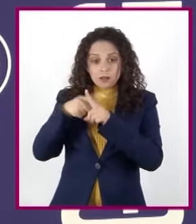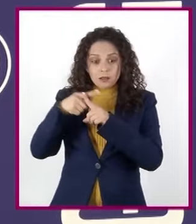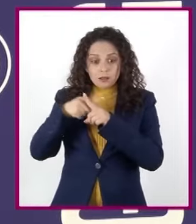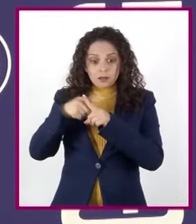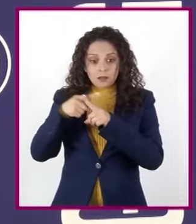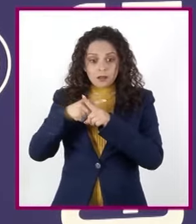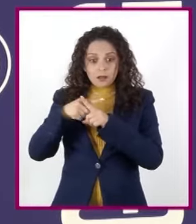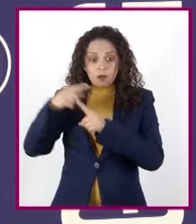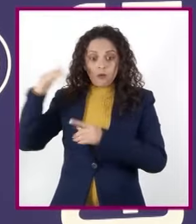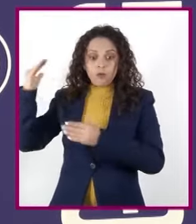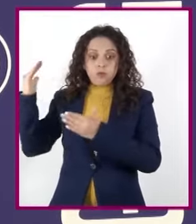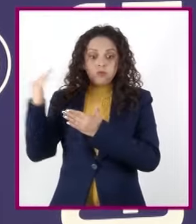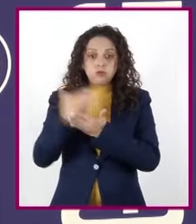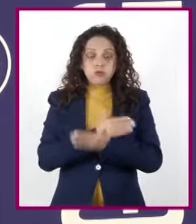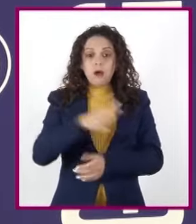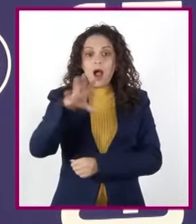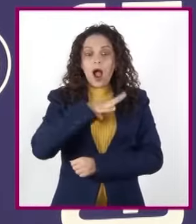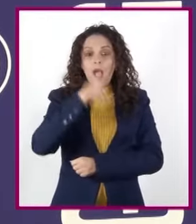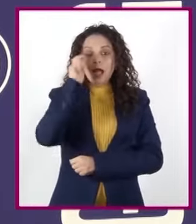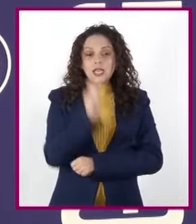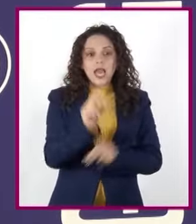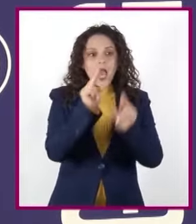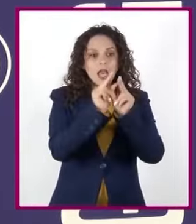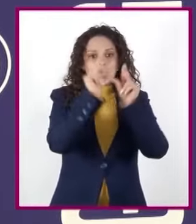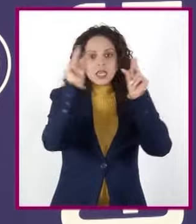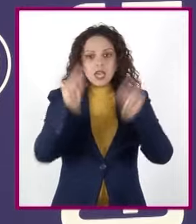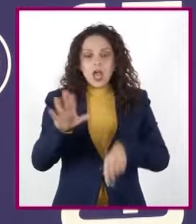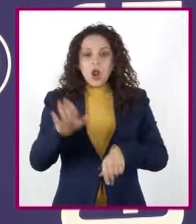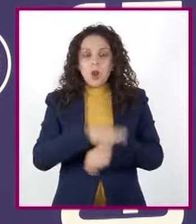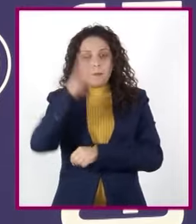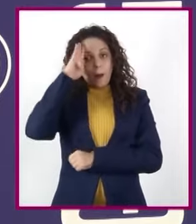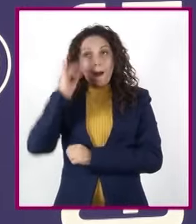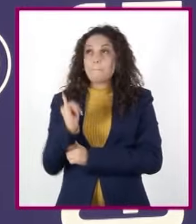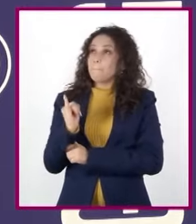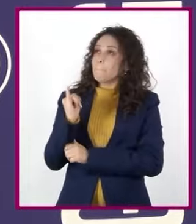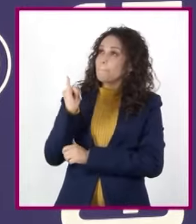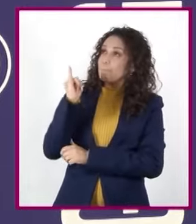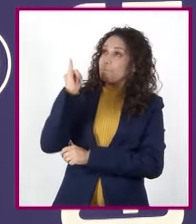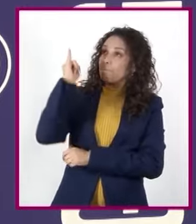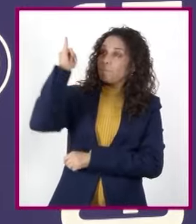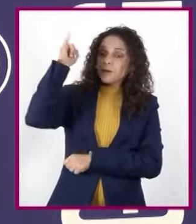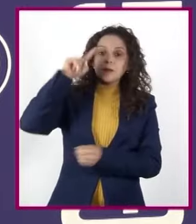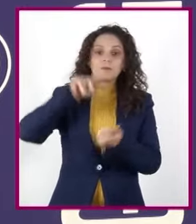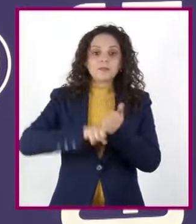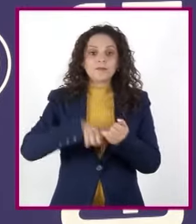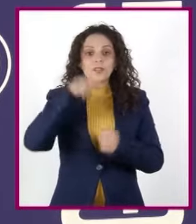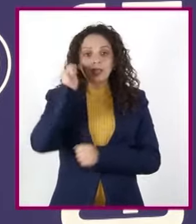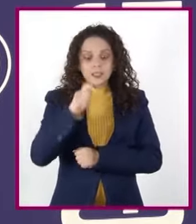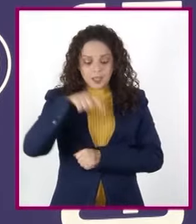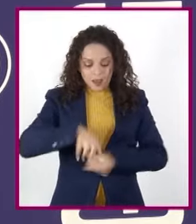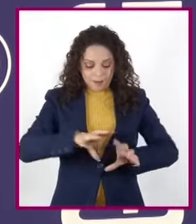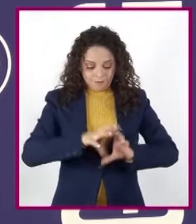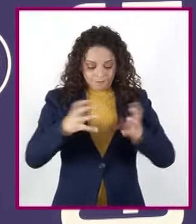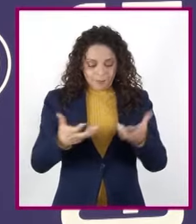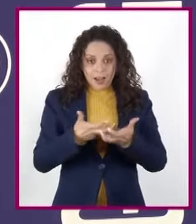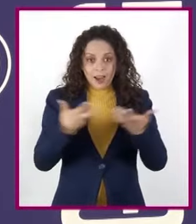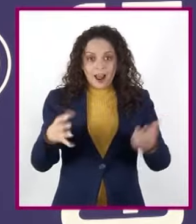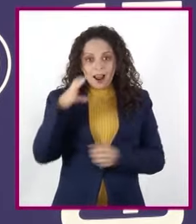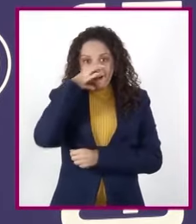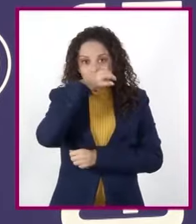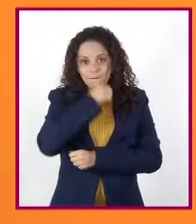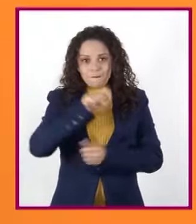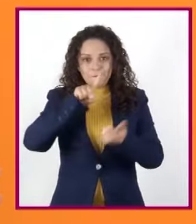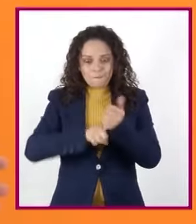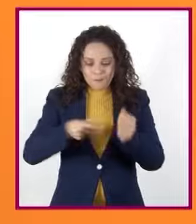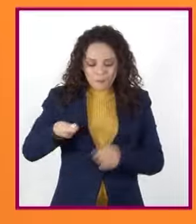gélidas que se generan cristales de hielo debido a la lejanía con respecto al centro del calor de nuestro planeta, es decir, el